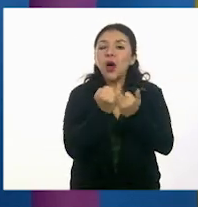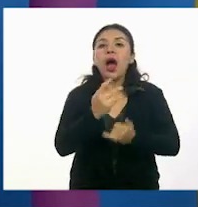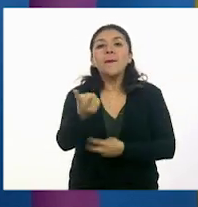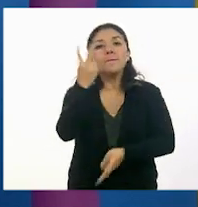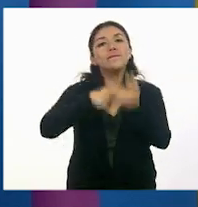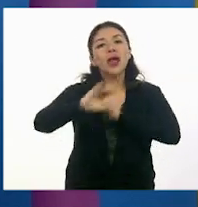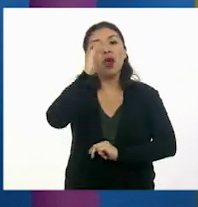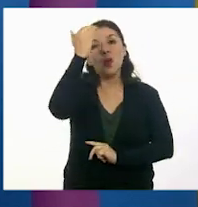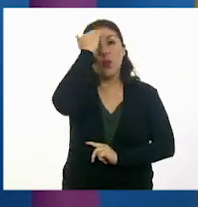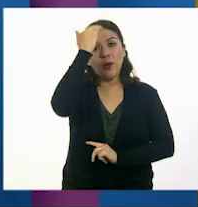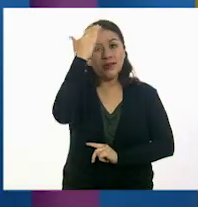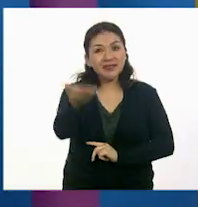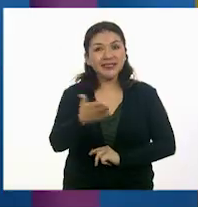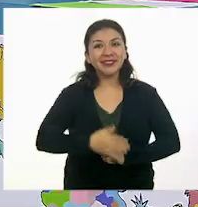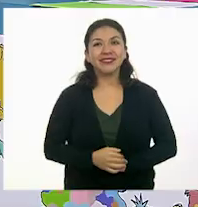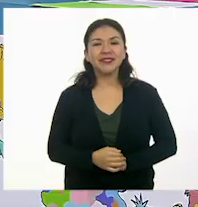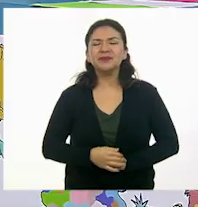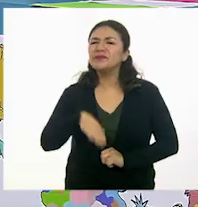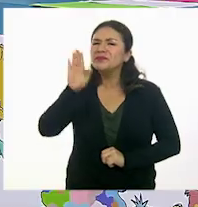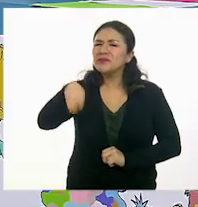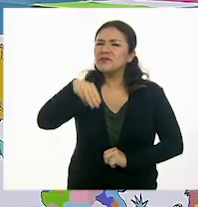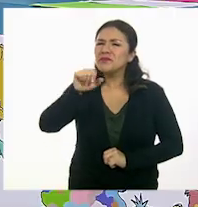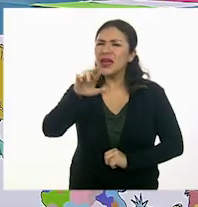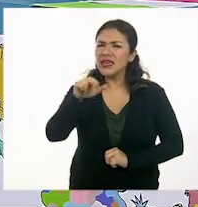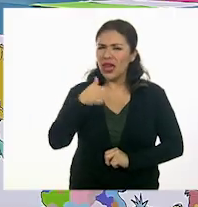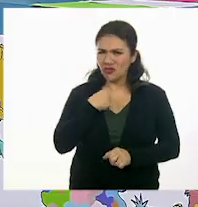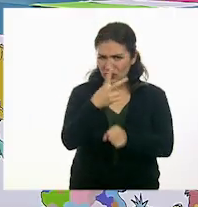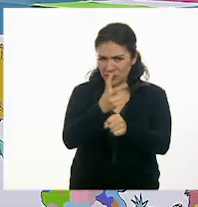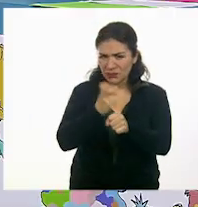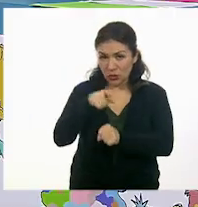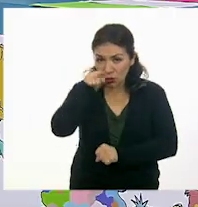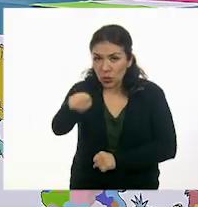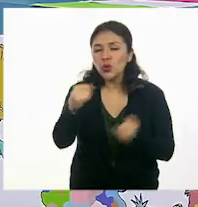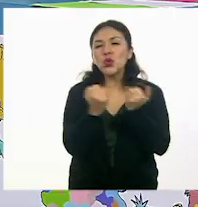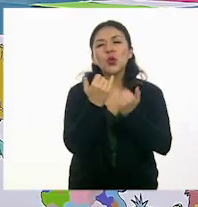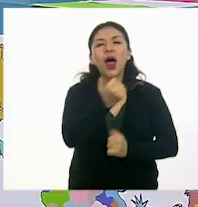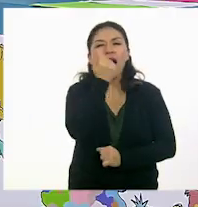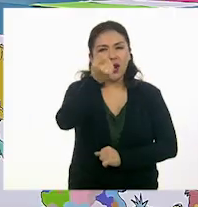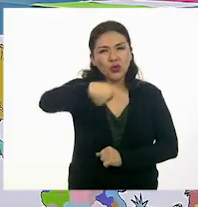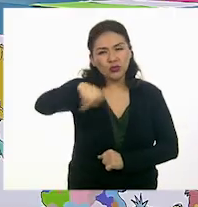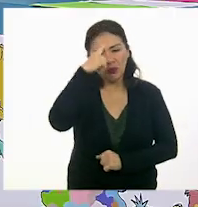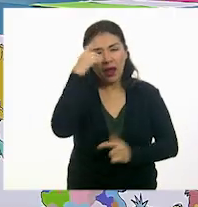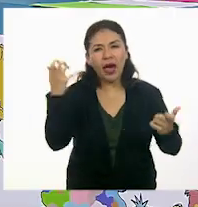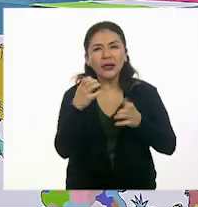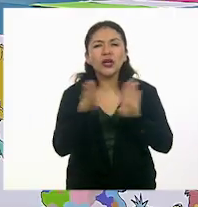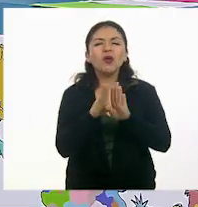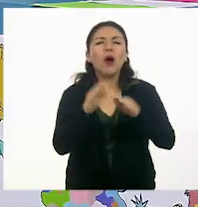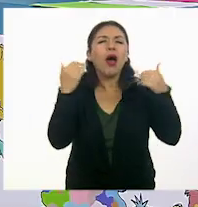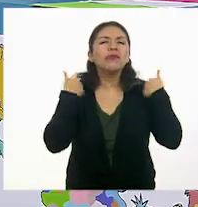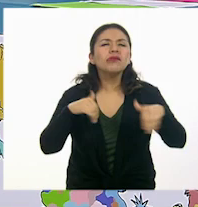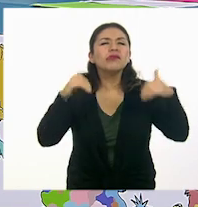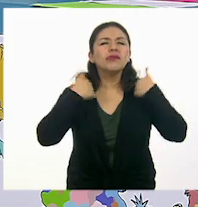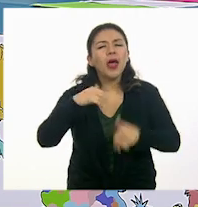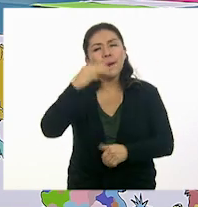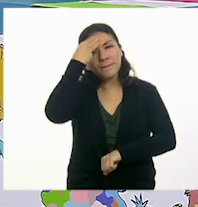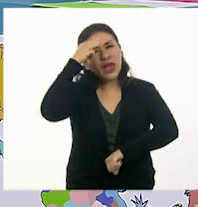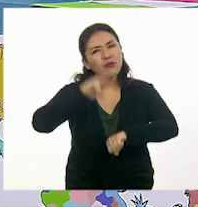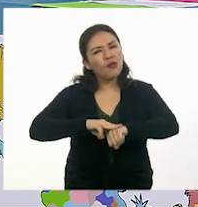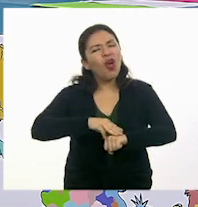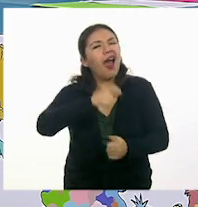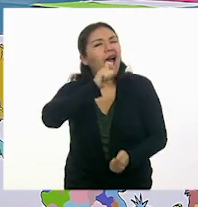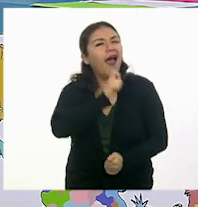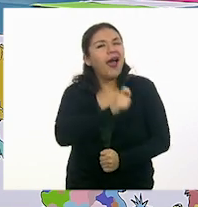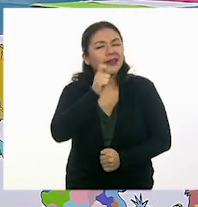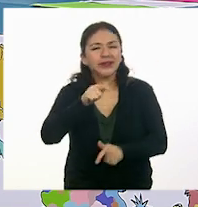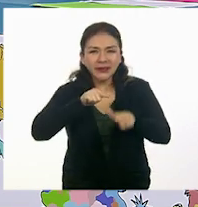conocimiento. María, te invito a ti y a nuestros queridos alumnos a que hagamos un recorrido por la memoria y continuemos